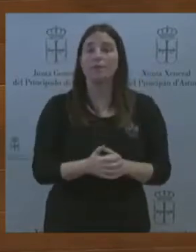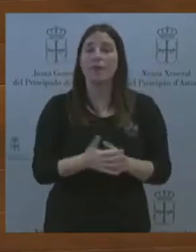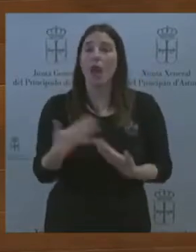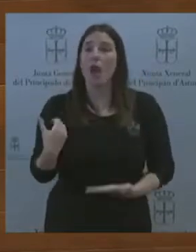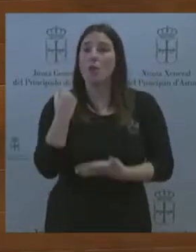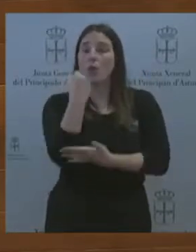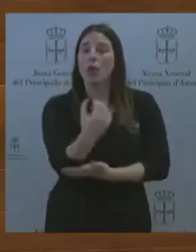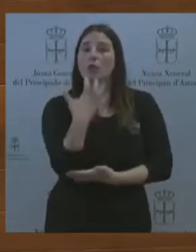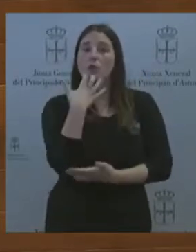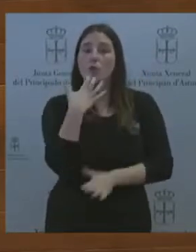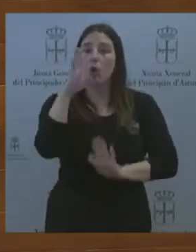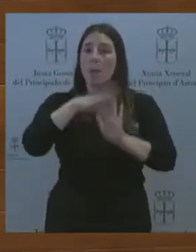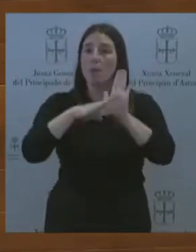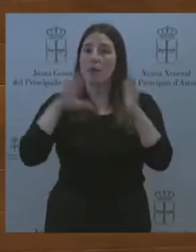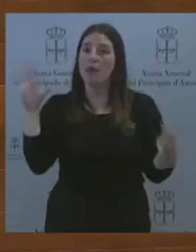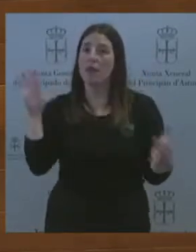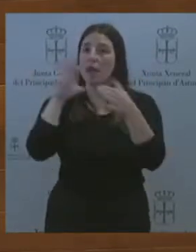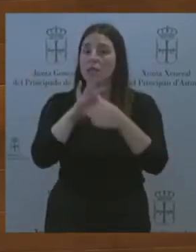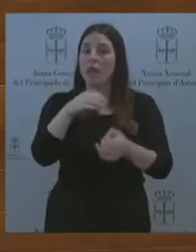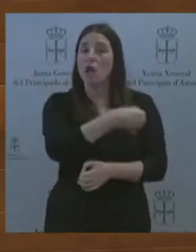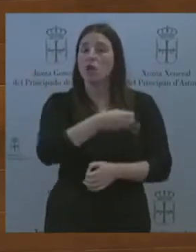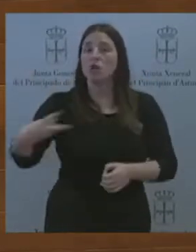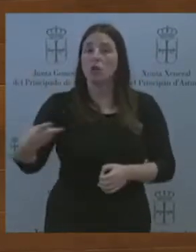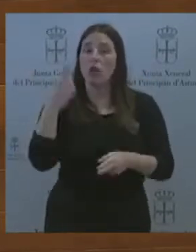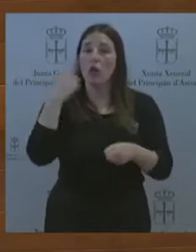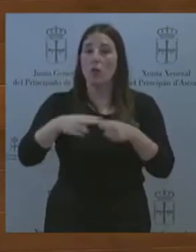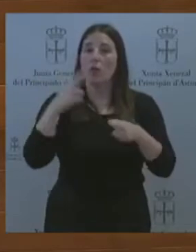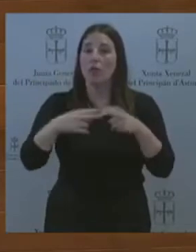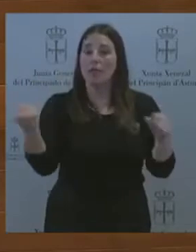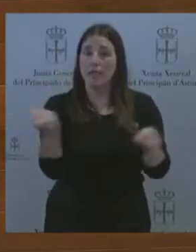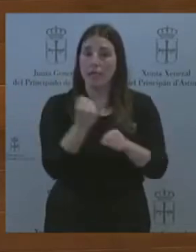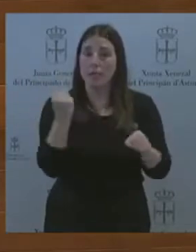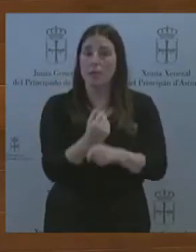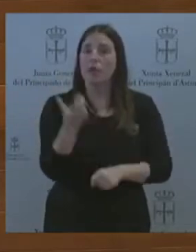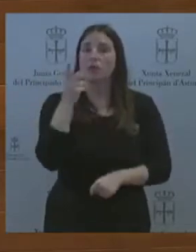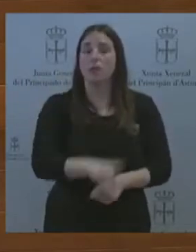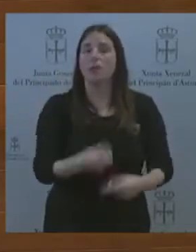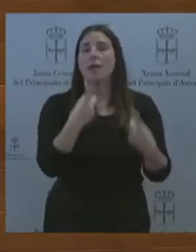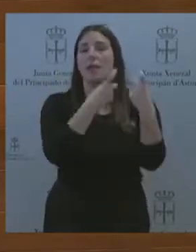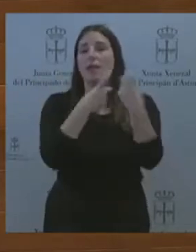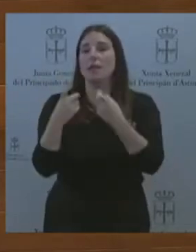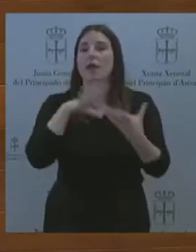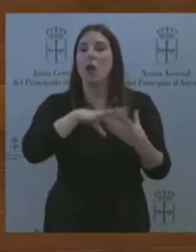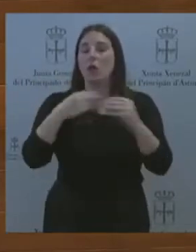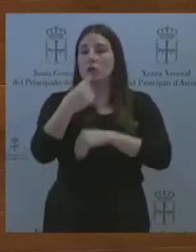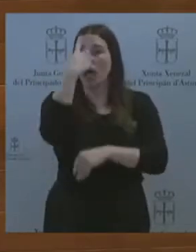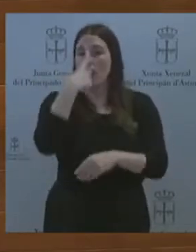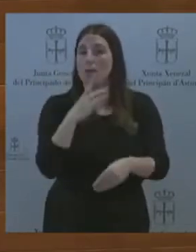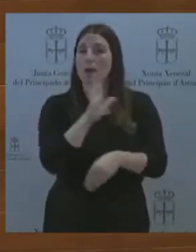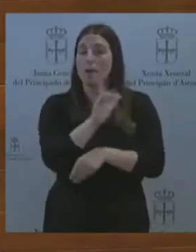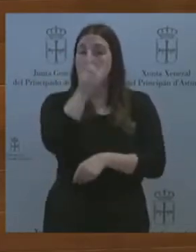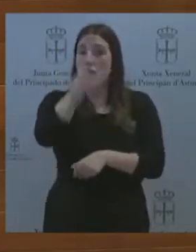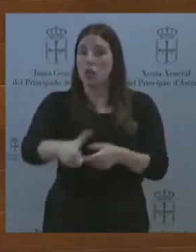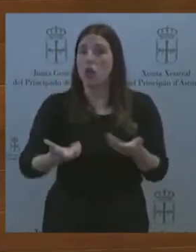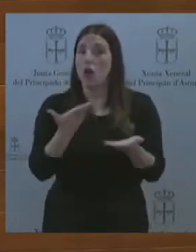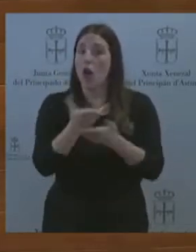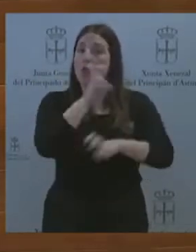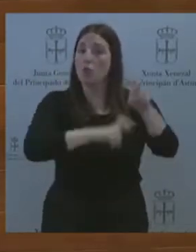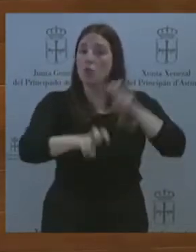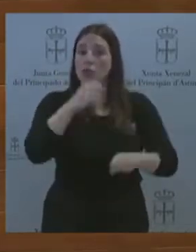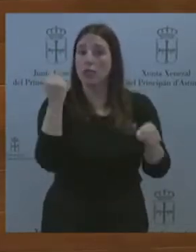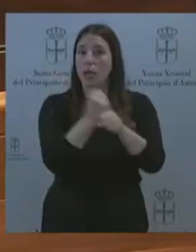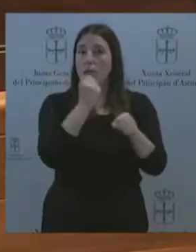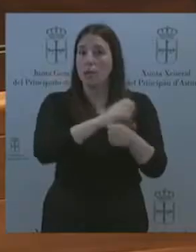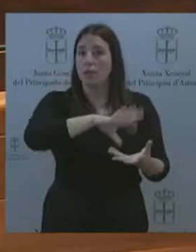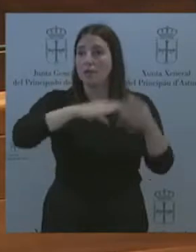de las políticas de empleo, así como también la necesidad de ajustar el perfil del demandante de empleo a la oferta de la empresa. También su